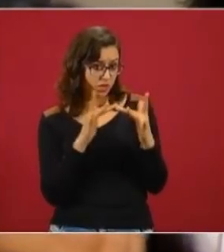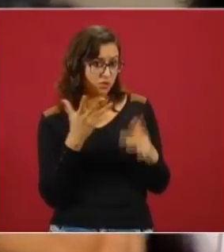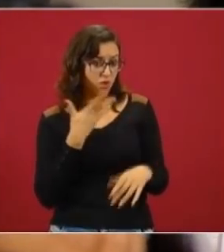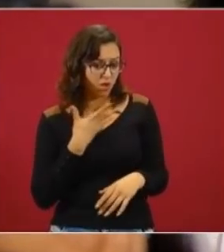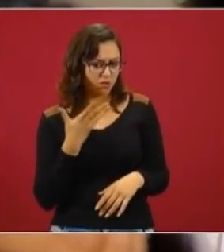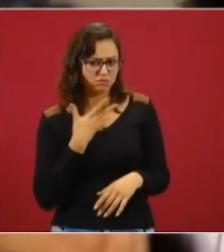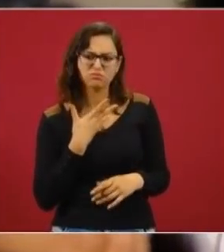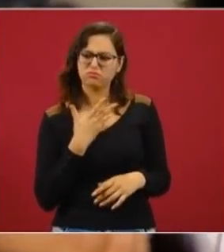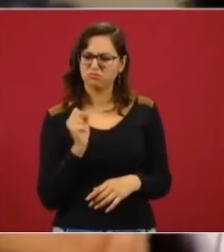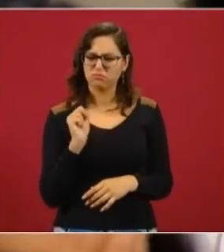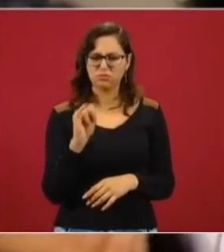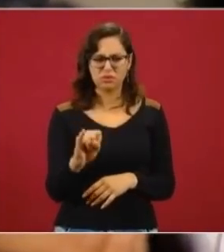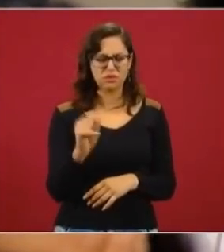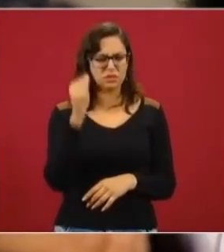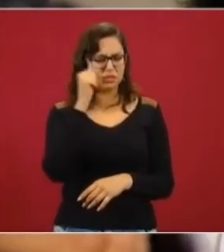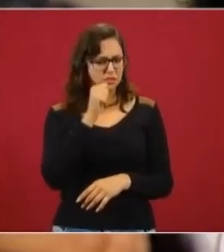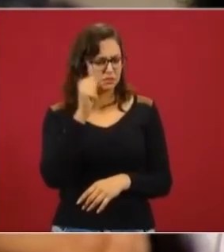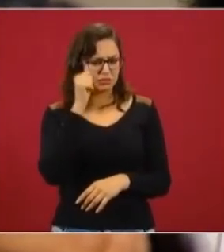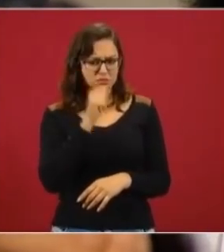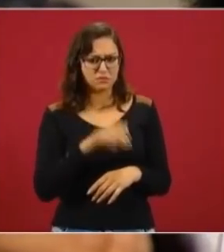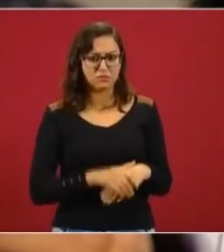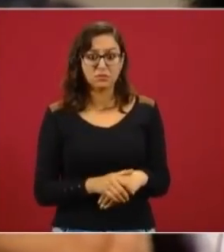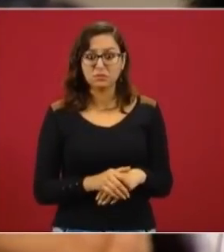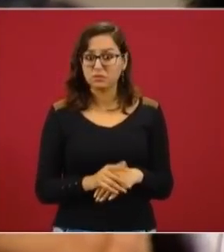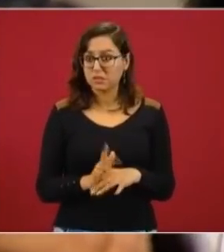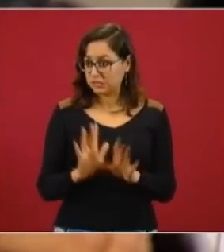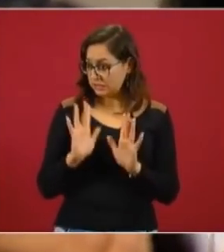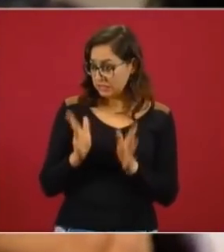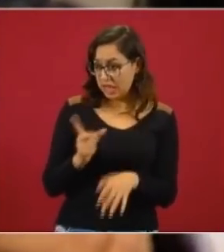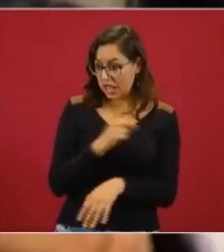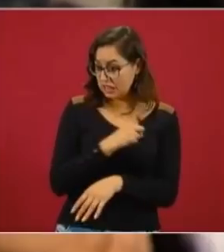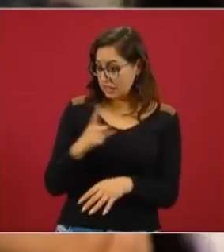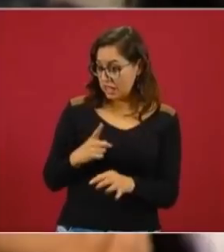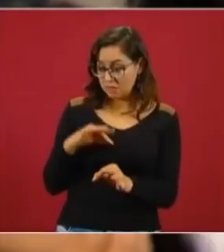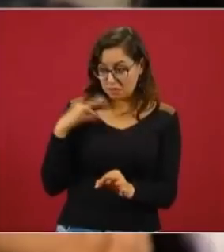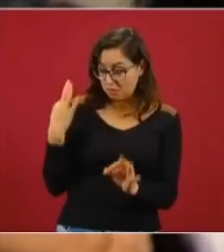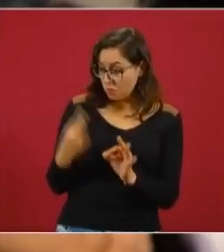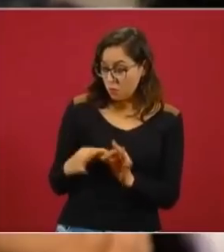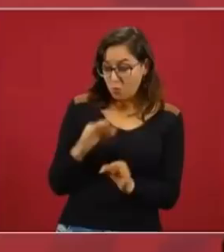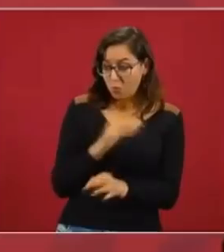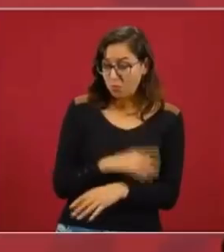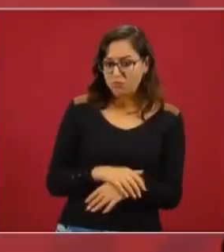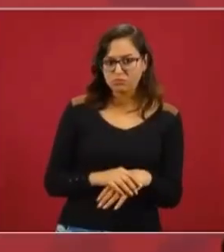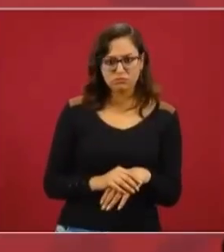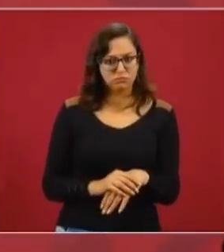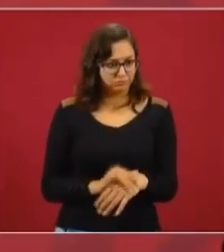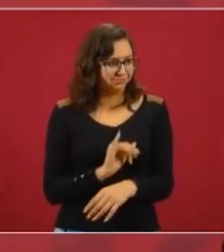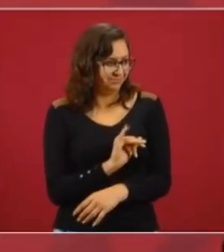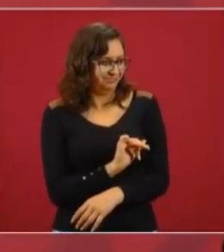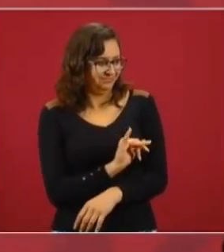Sí, constantemente. ¿Les han pedido que cumplan el plazo en los últimos días? Sí,